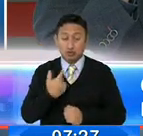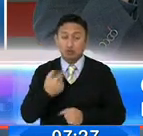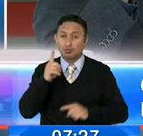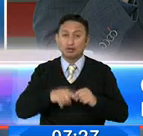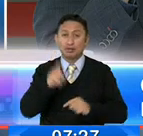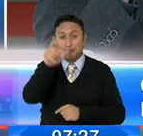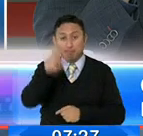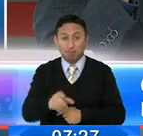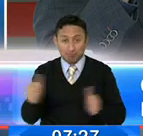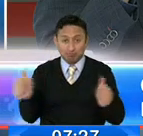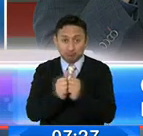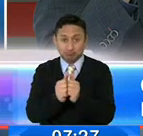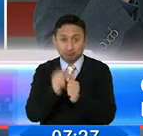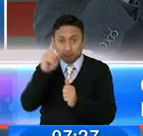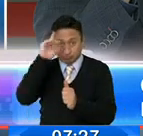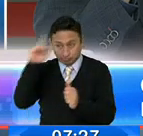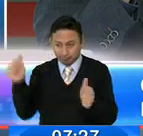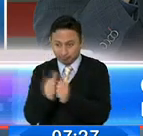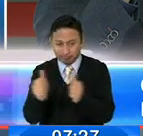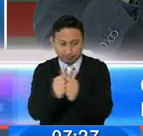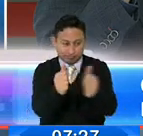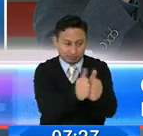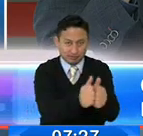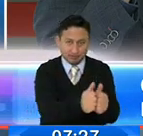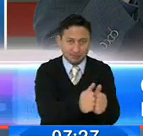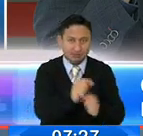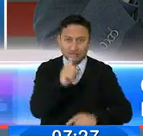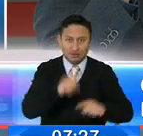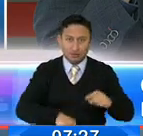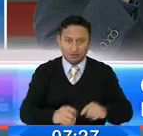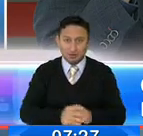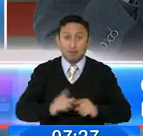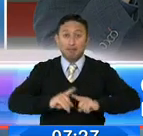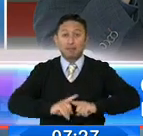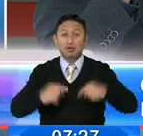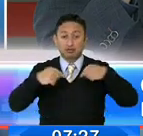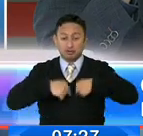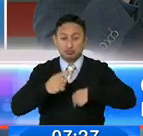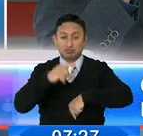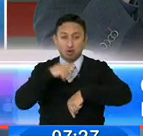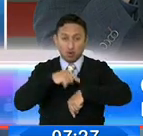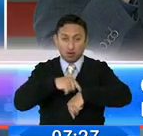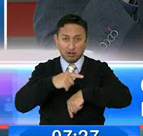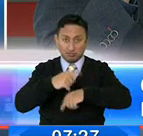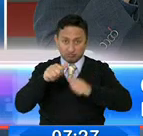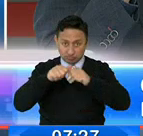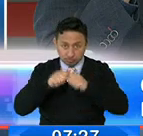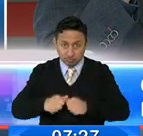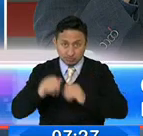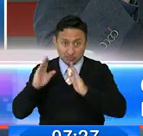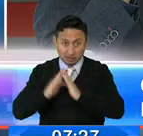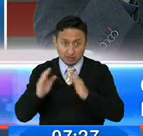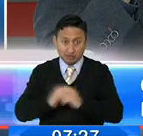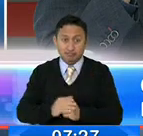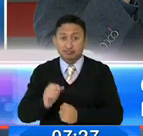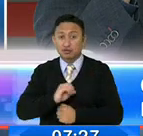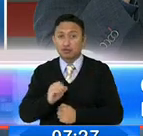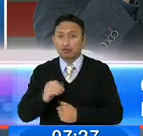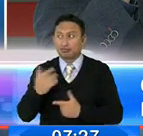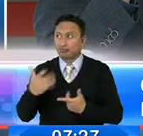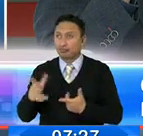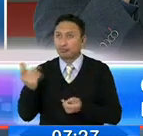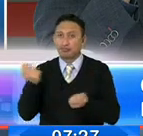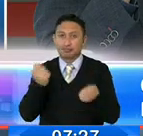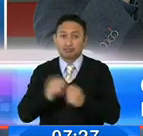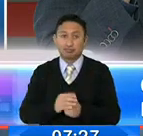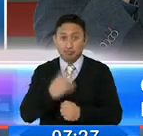afuera de cada persona. Sin embargo, cada vez que nosotros, después de toque de queda o cuando se tenga que hacer y vemos